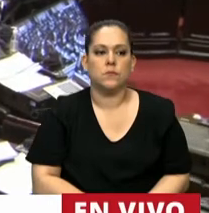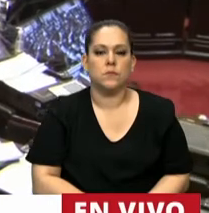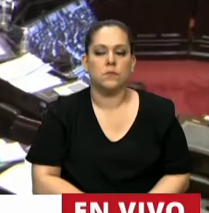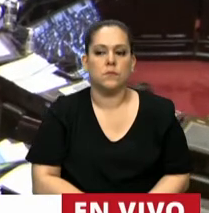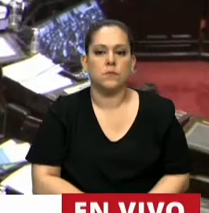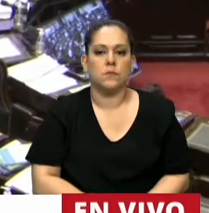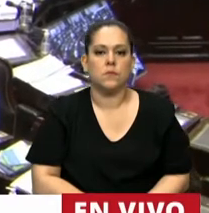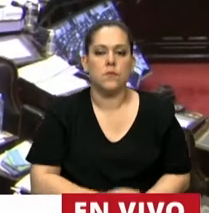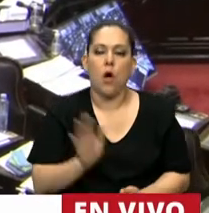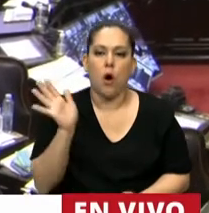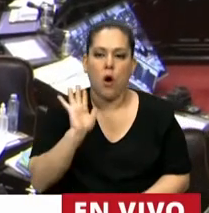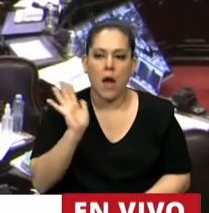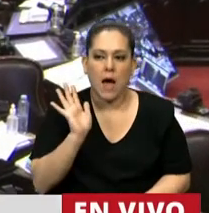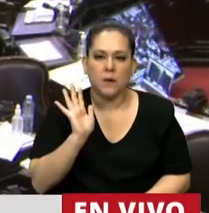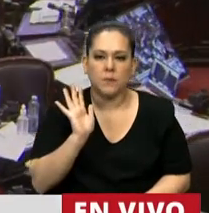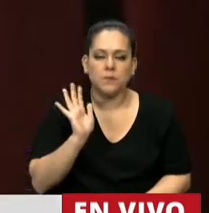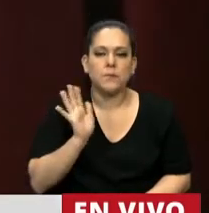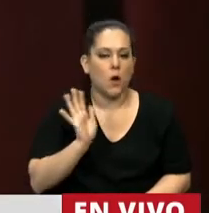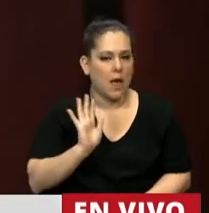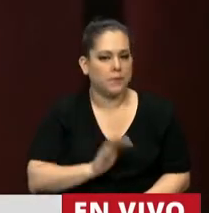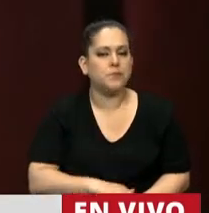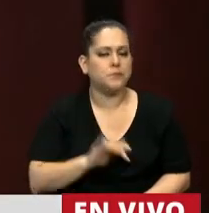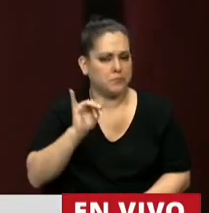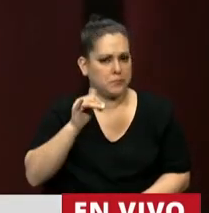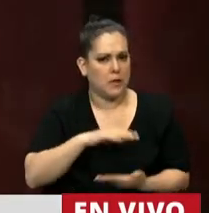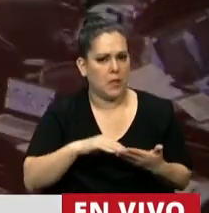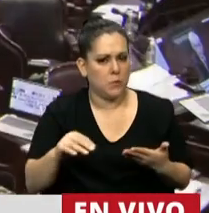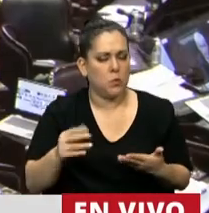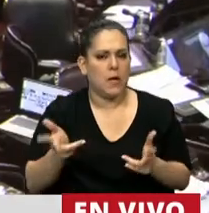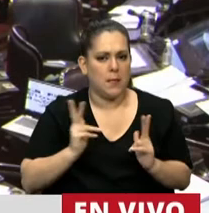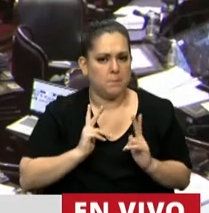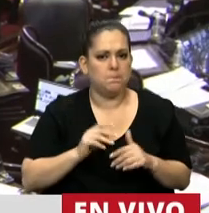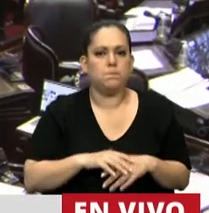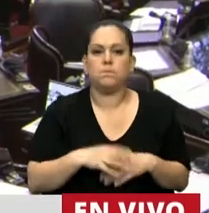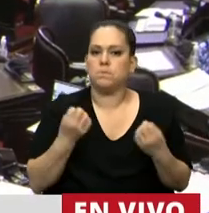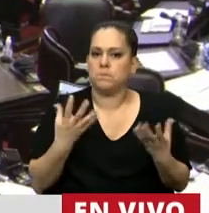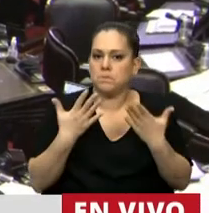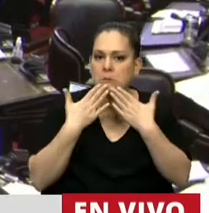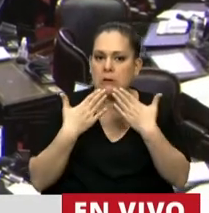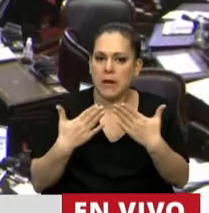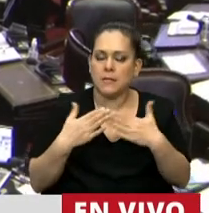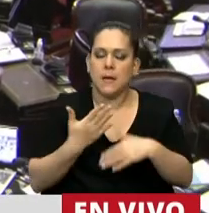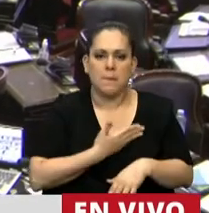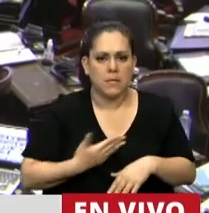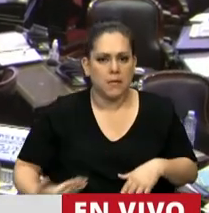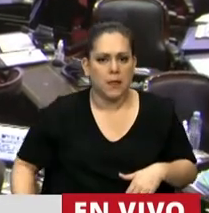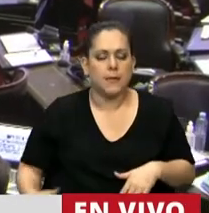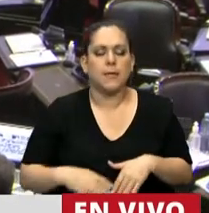Hola, hola. Sí, diputada, la escuchamos. Gracias, gracias señor presidente.